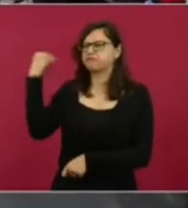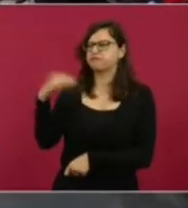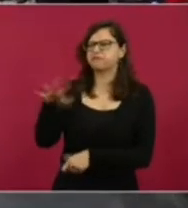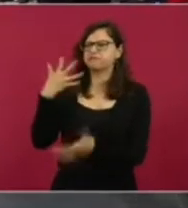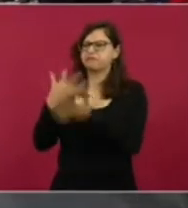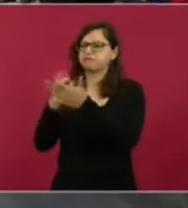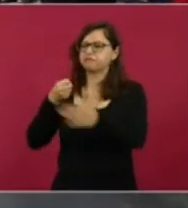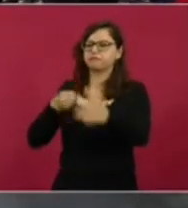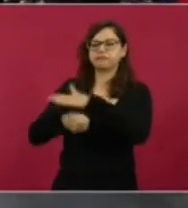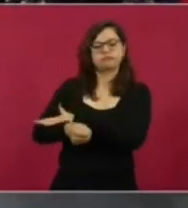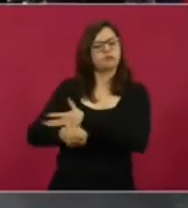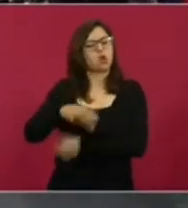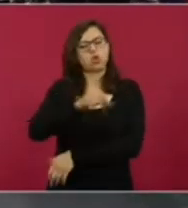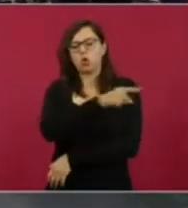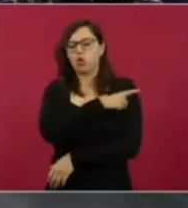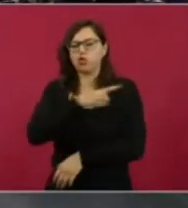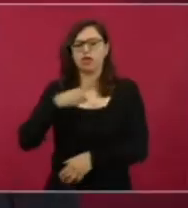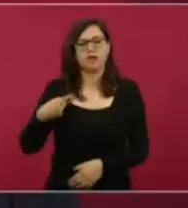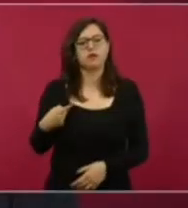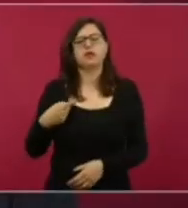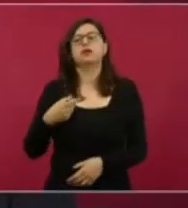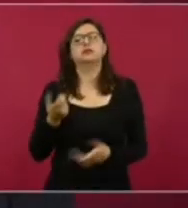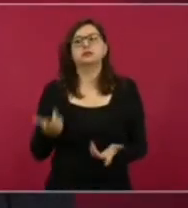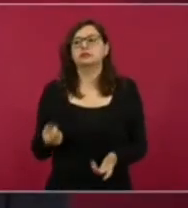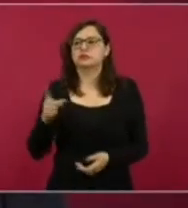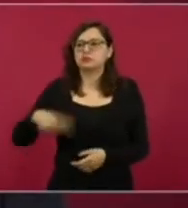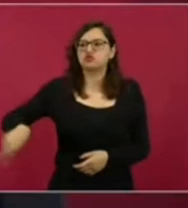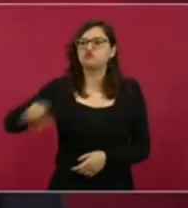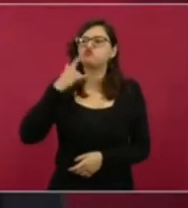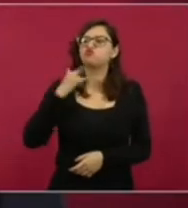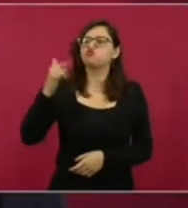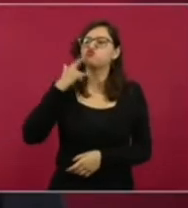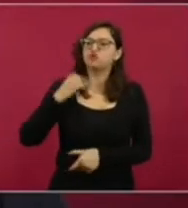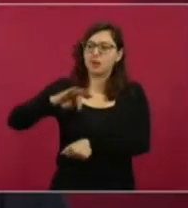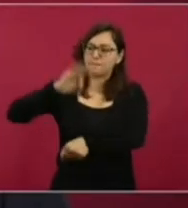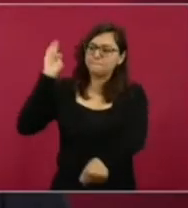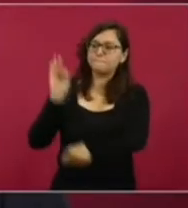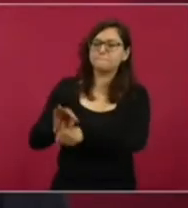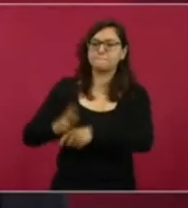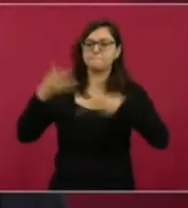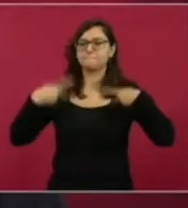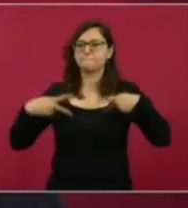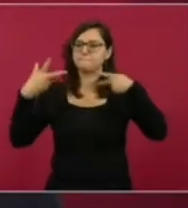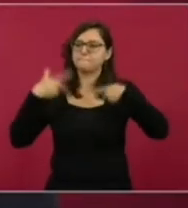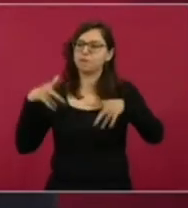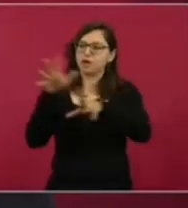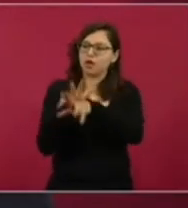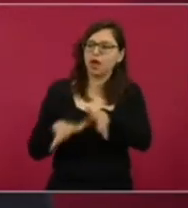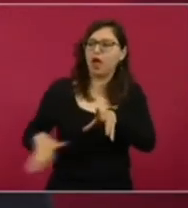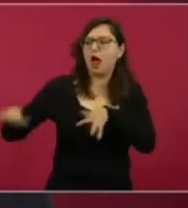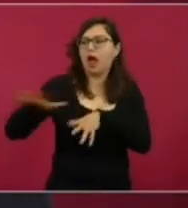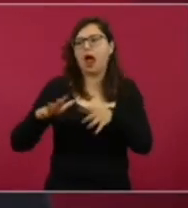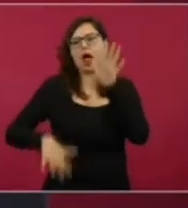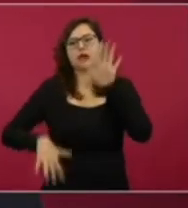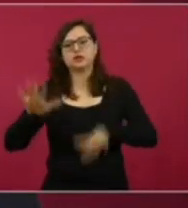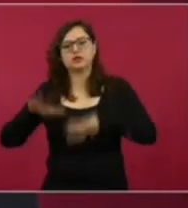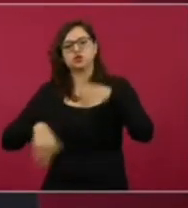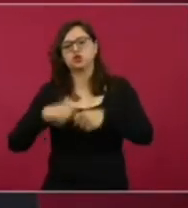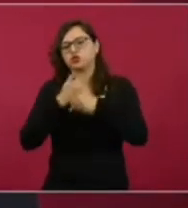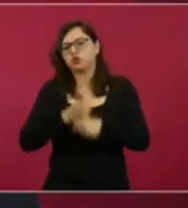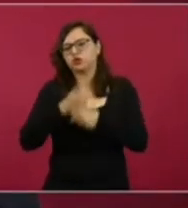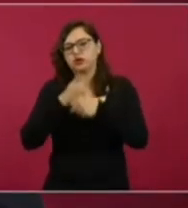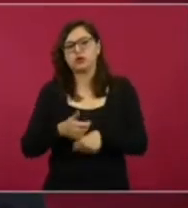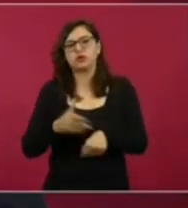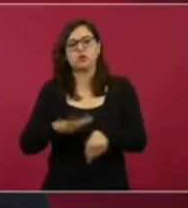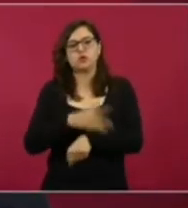del pueblo y que tienen que enfrentar a veces a grupos